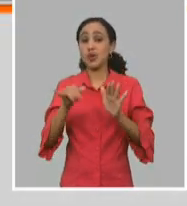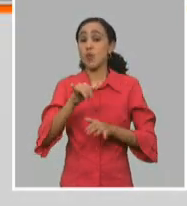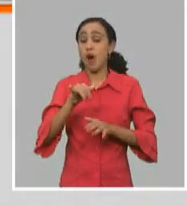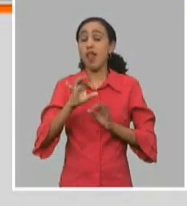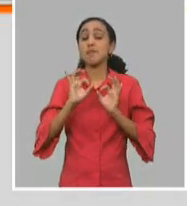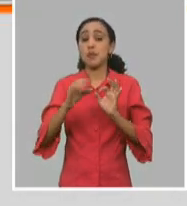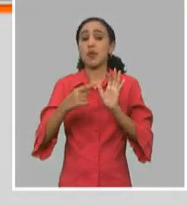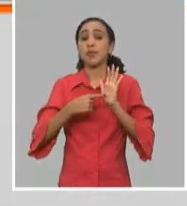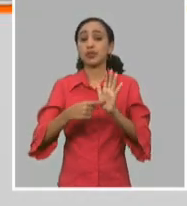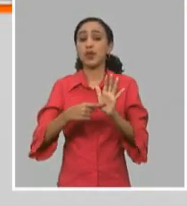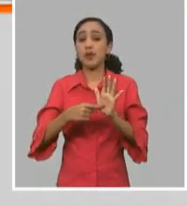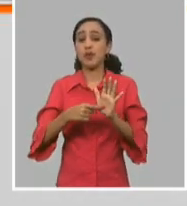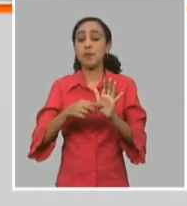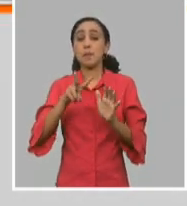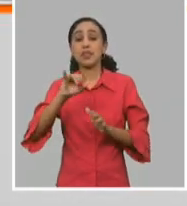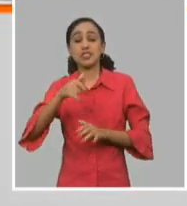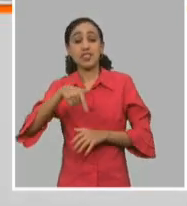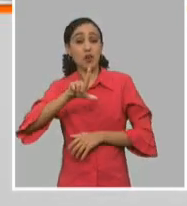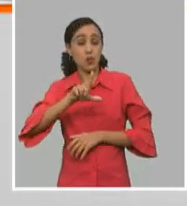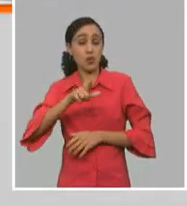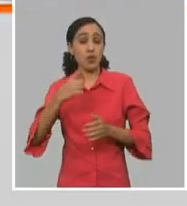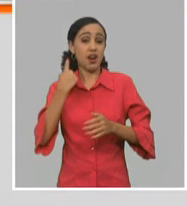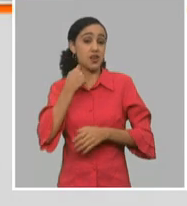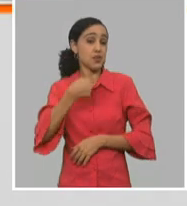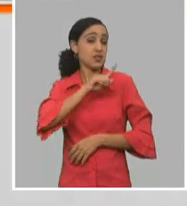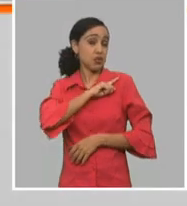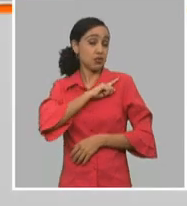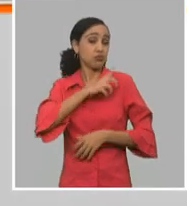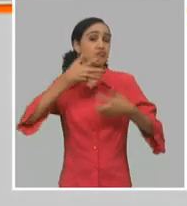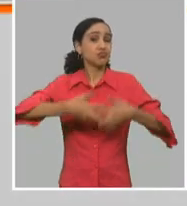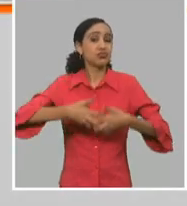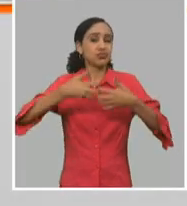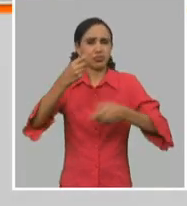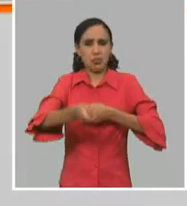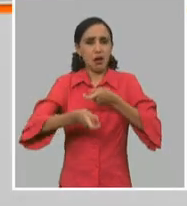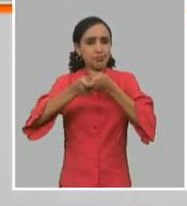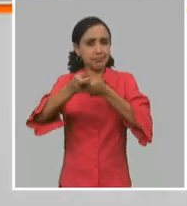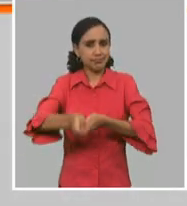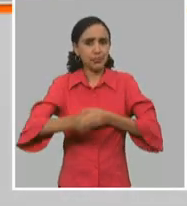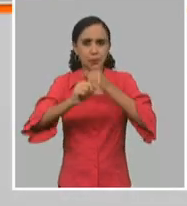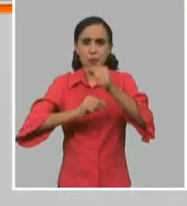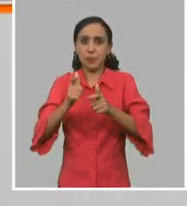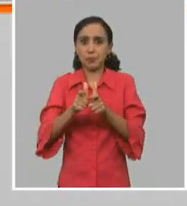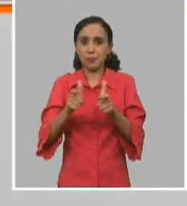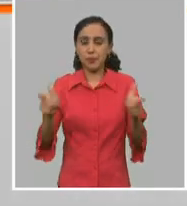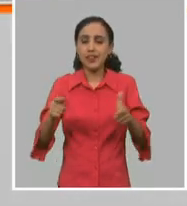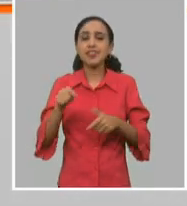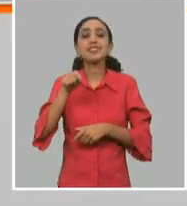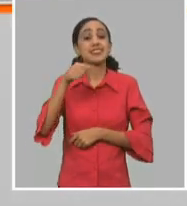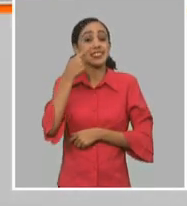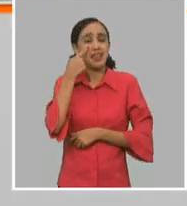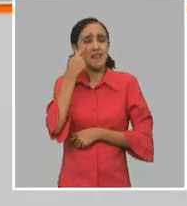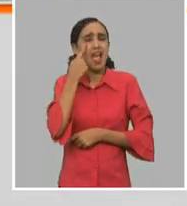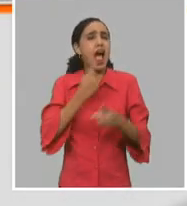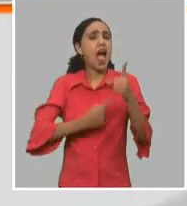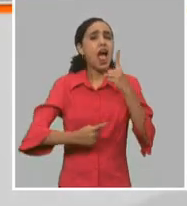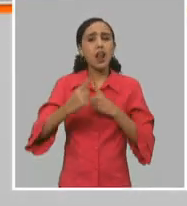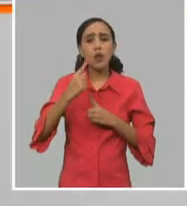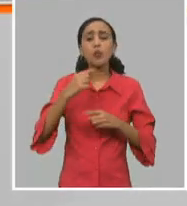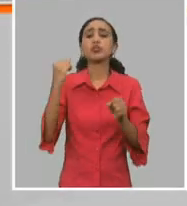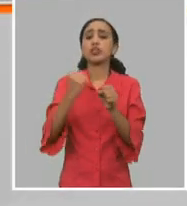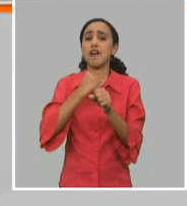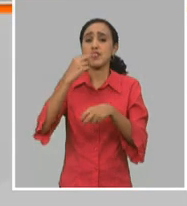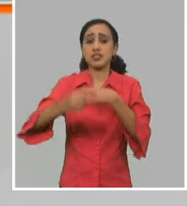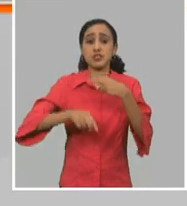julio del pasado año que su producción agrícola pues va creciendo. Hay acciones que se siguen acometiendo en estos